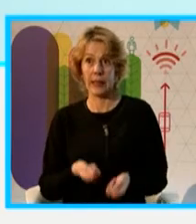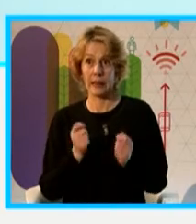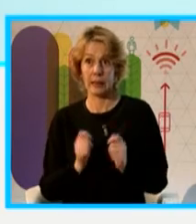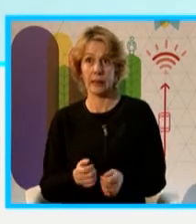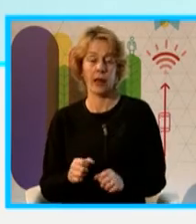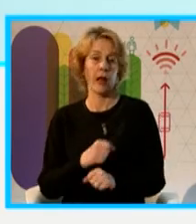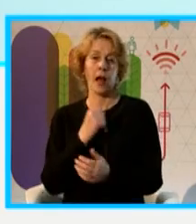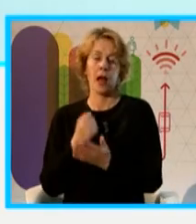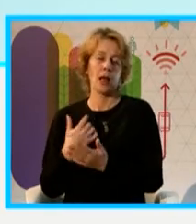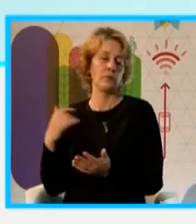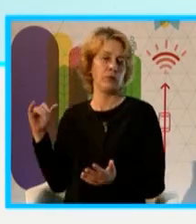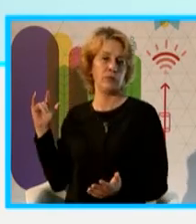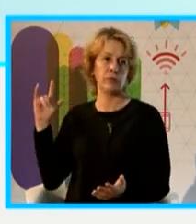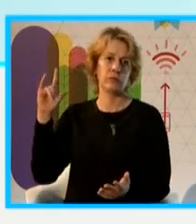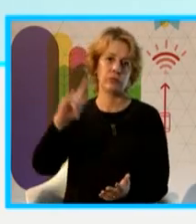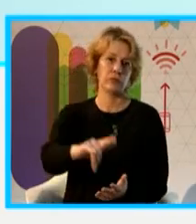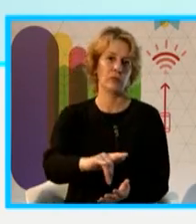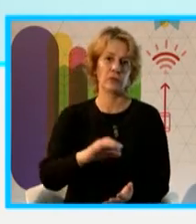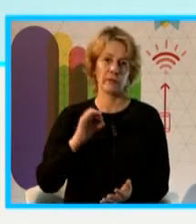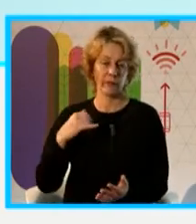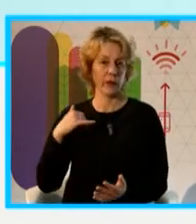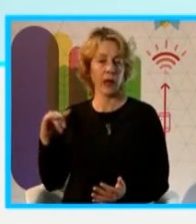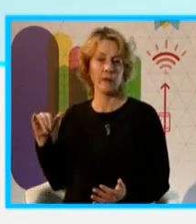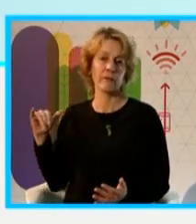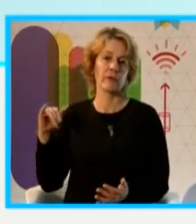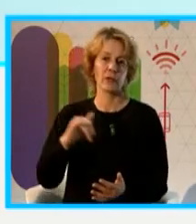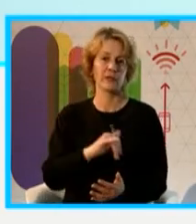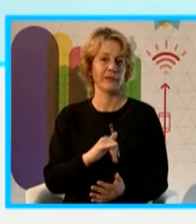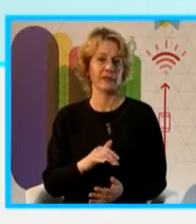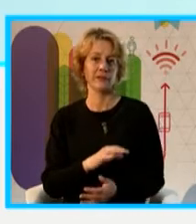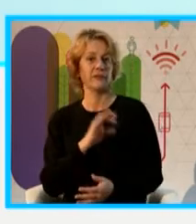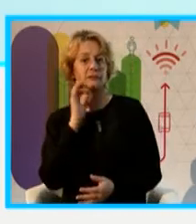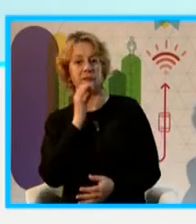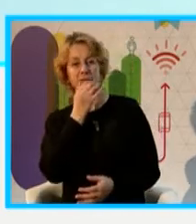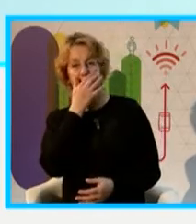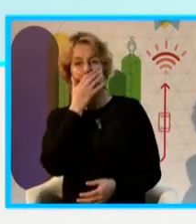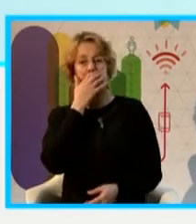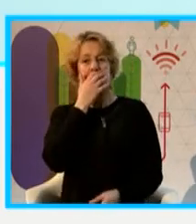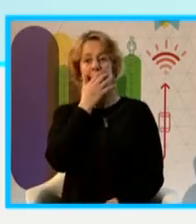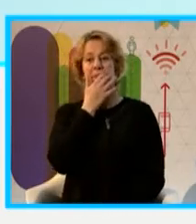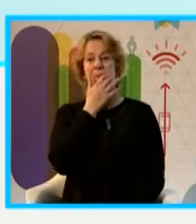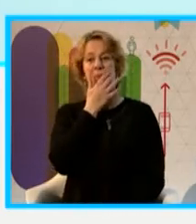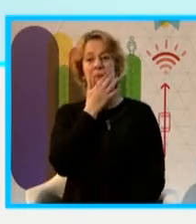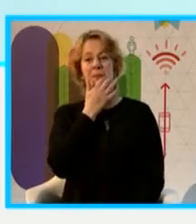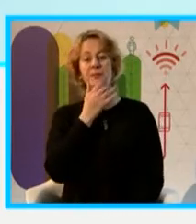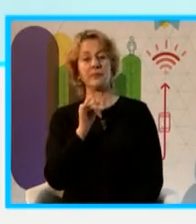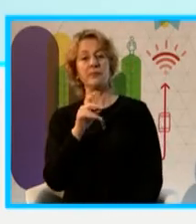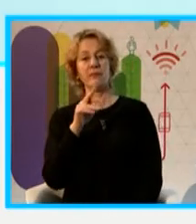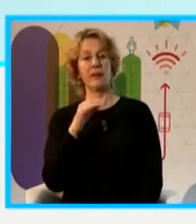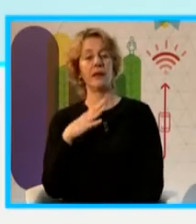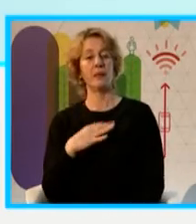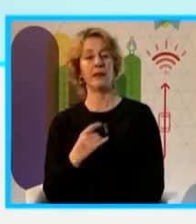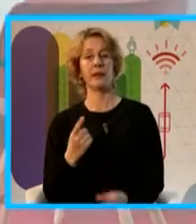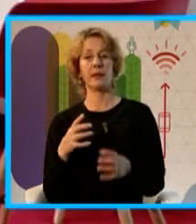volar, a despegar. Es como que nos subimos al Shinkansen, ¿no? Y también tenemos en el grupo